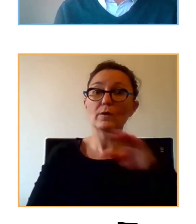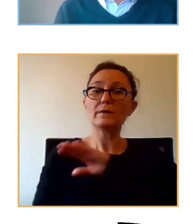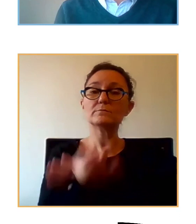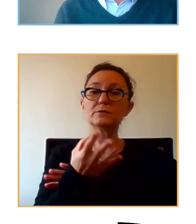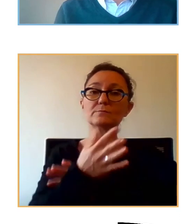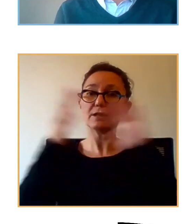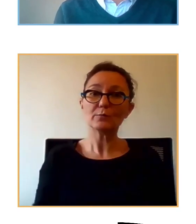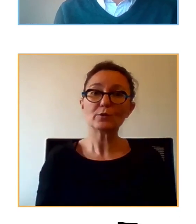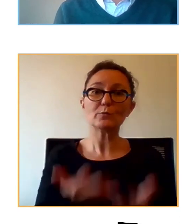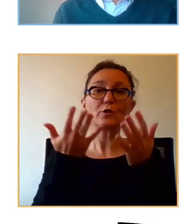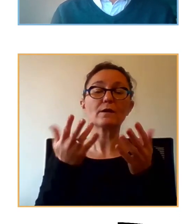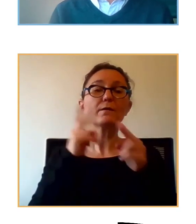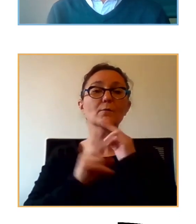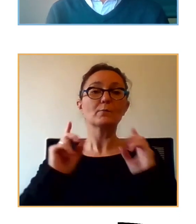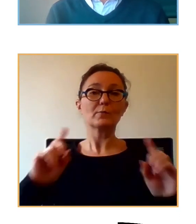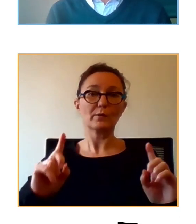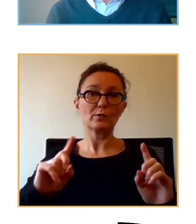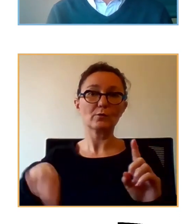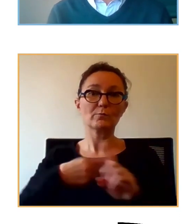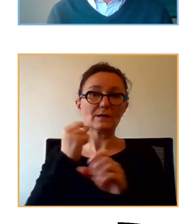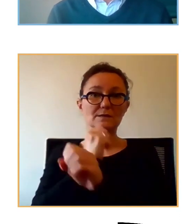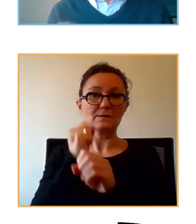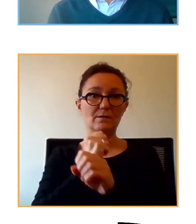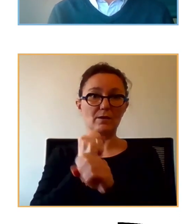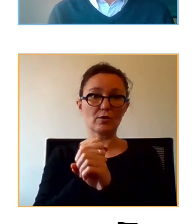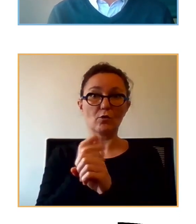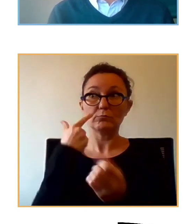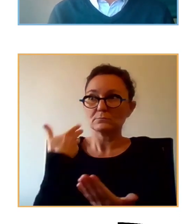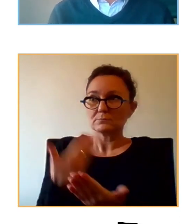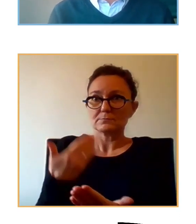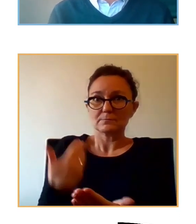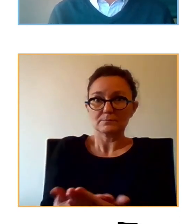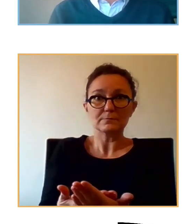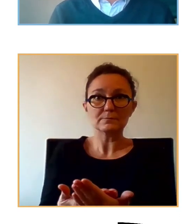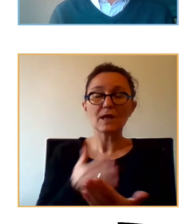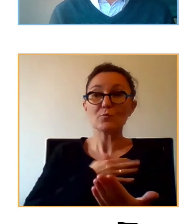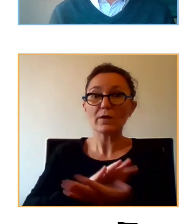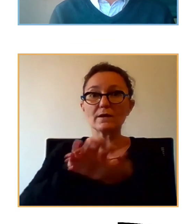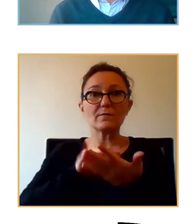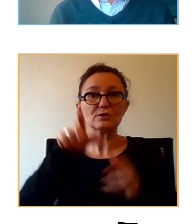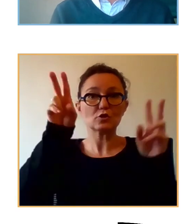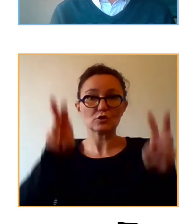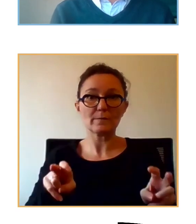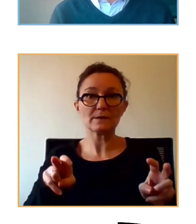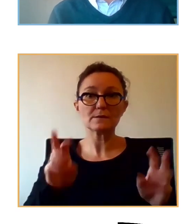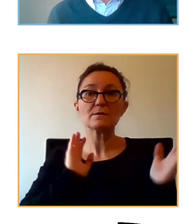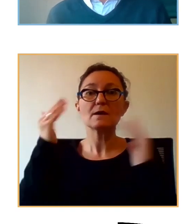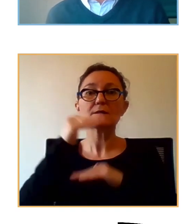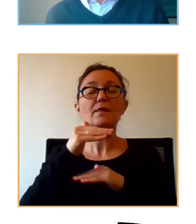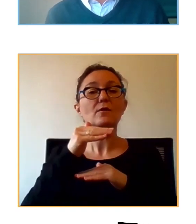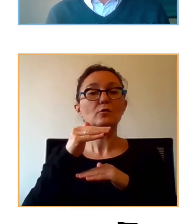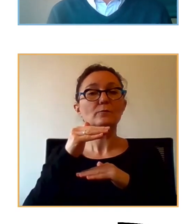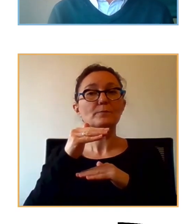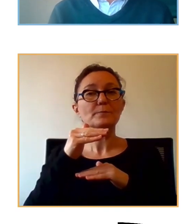promocionar programas de prevención e intervención basados en la evidencia para que se puedan abordar precisamente estos temas prestando prestando